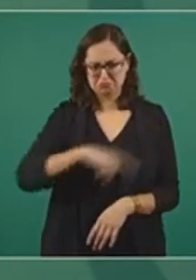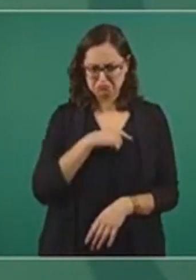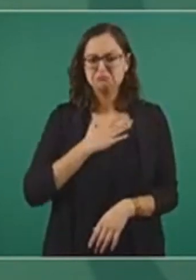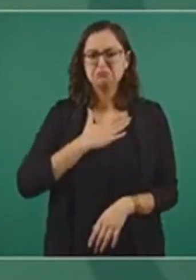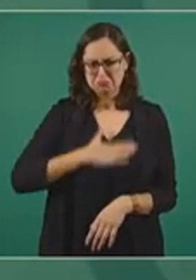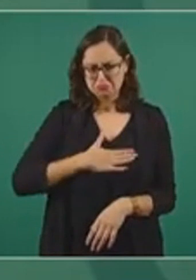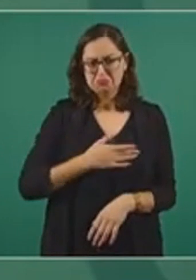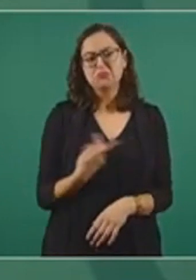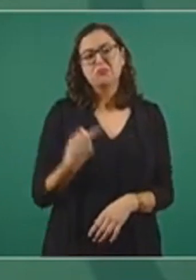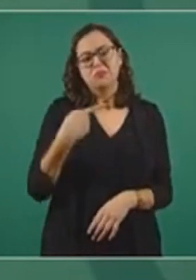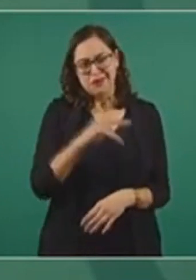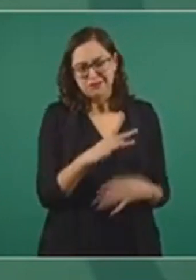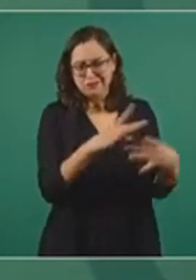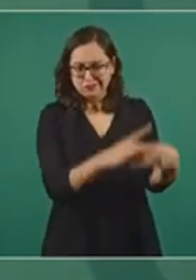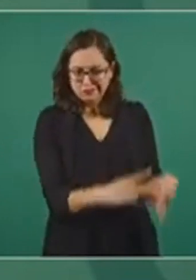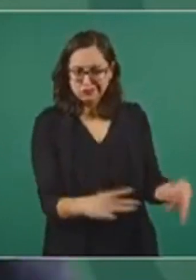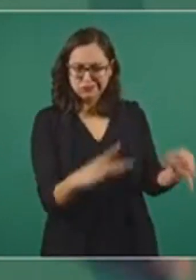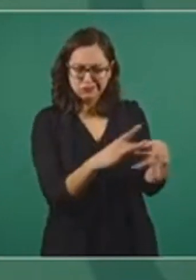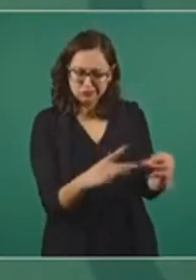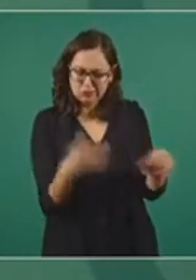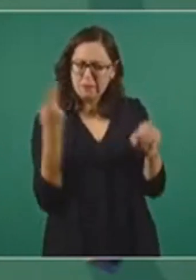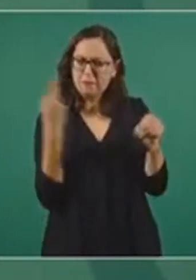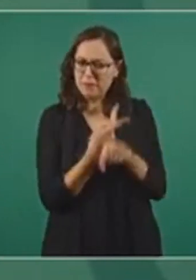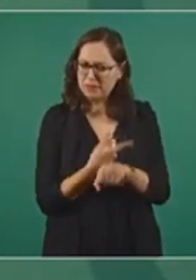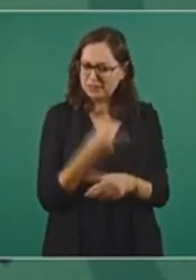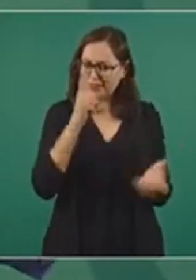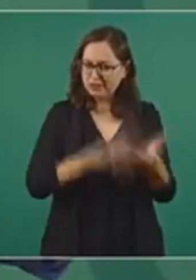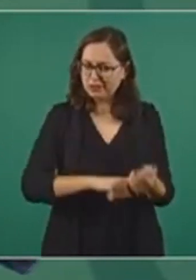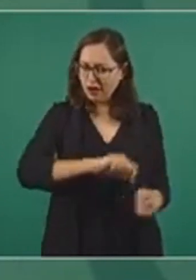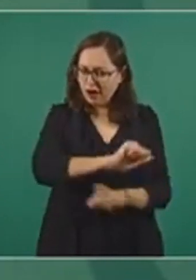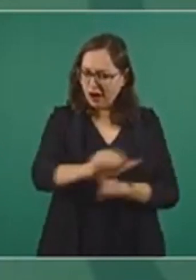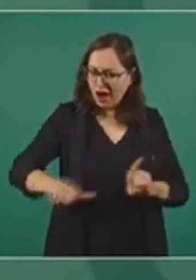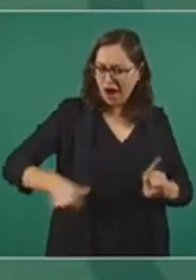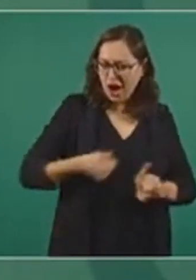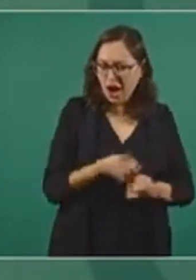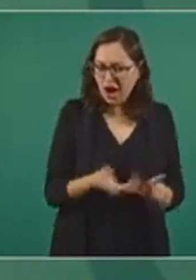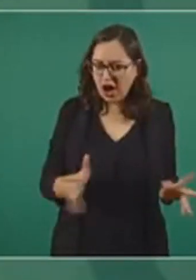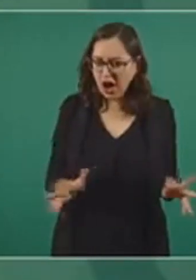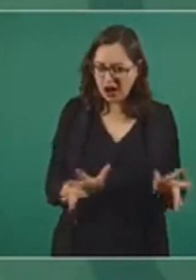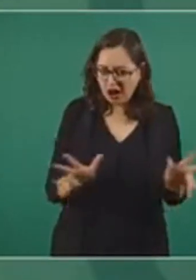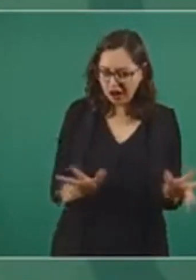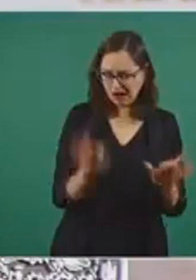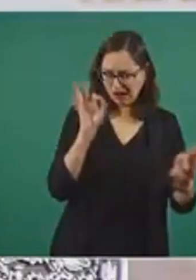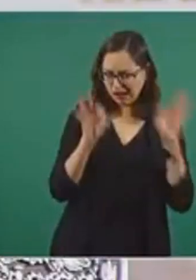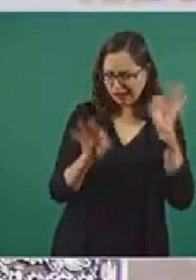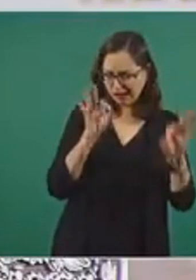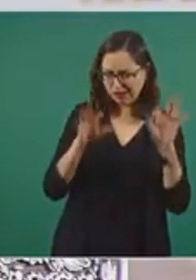quién está también dirigiendo.